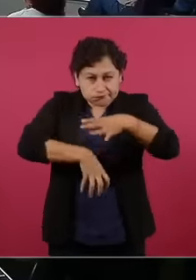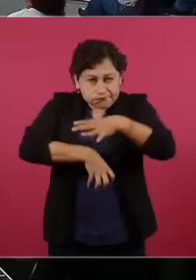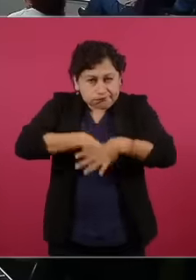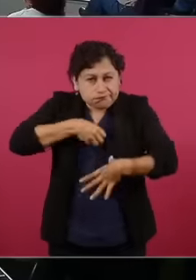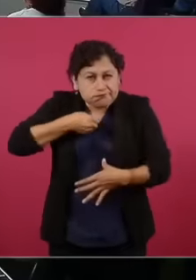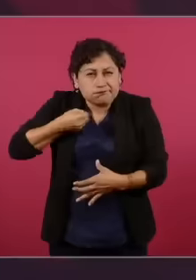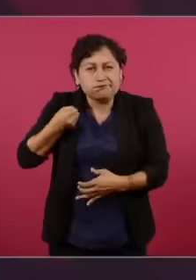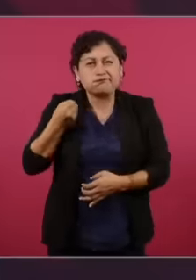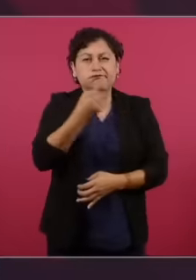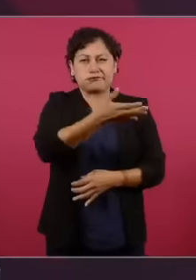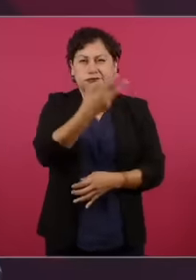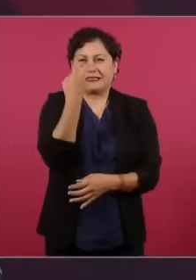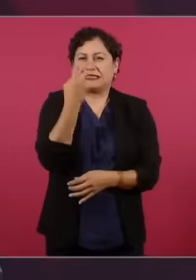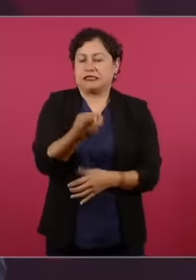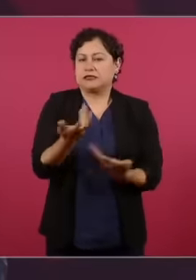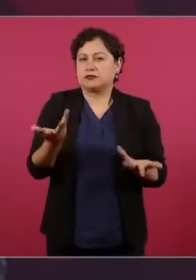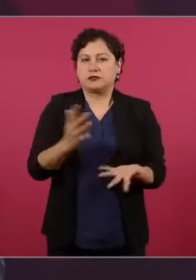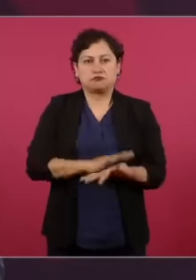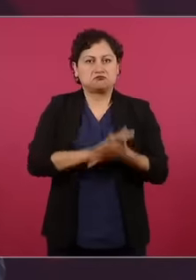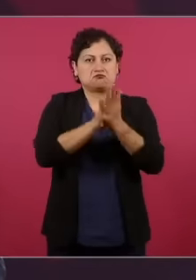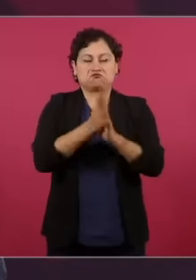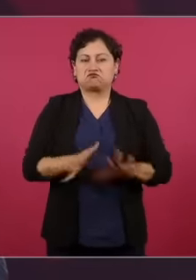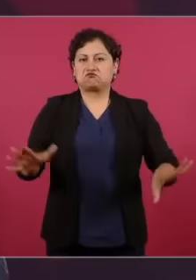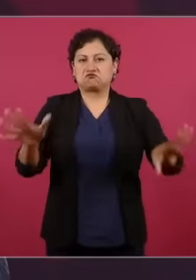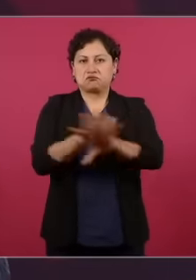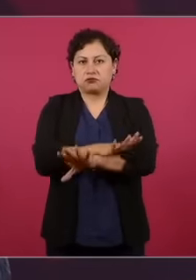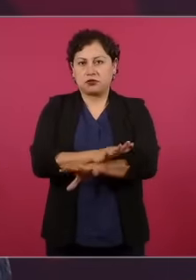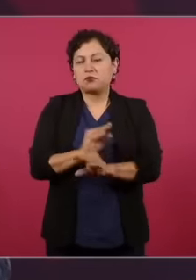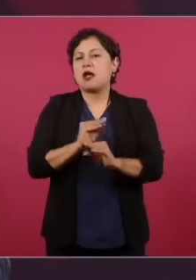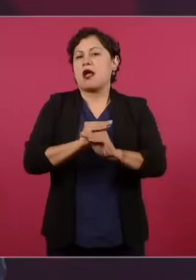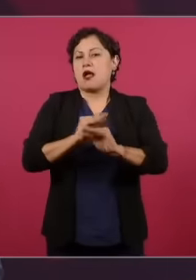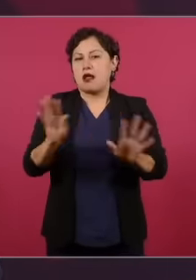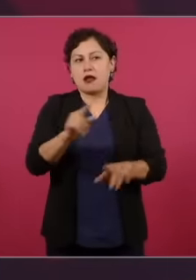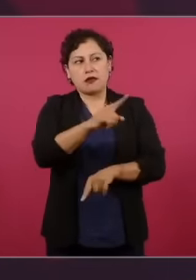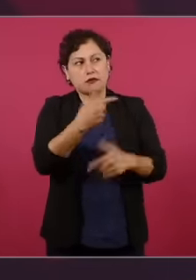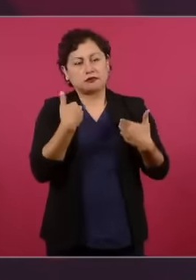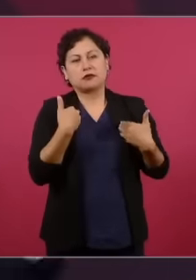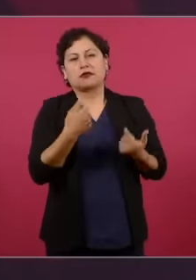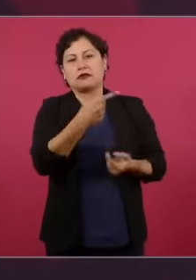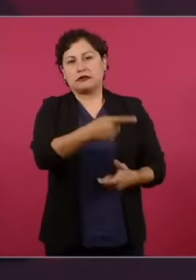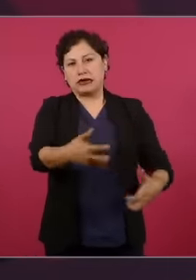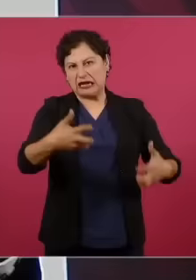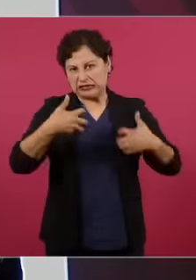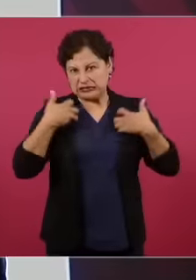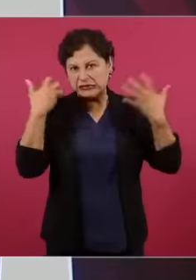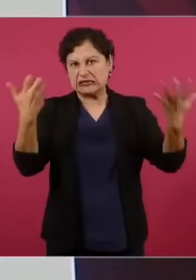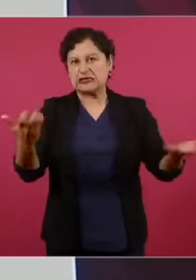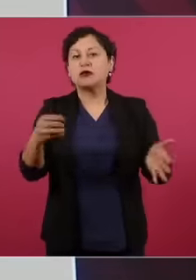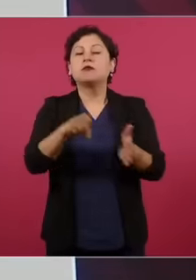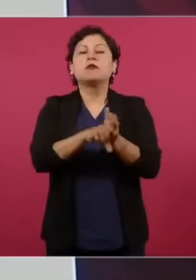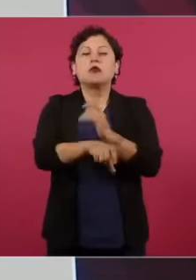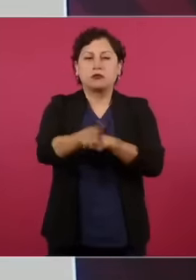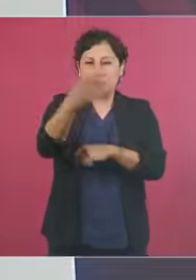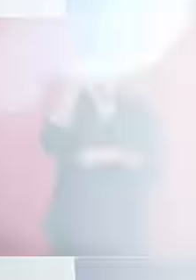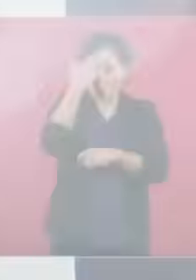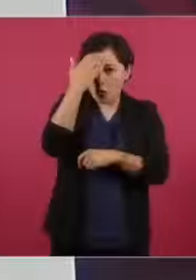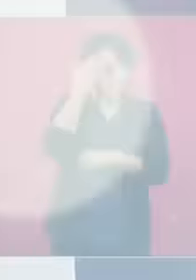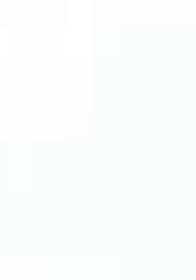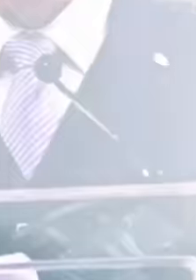este abogado famoso, Diego Valadez, que